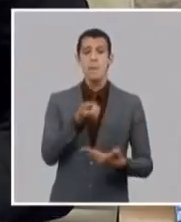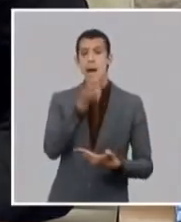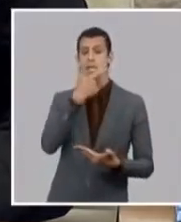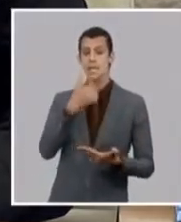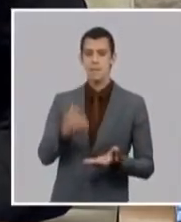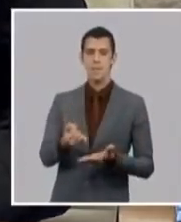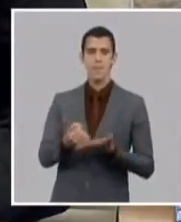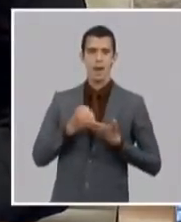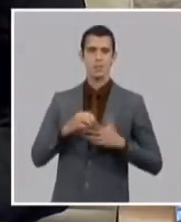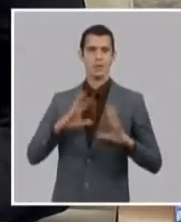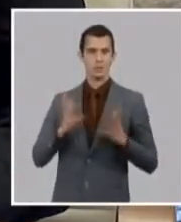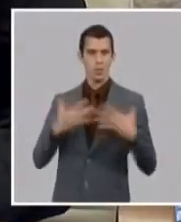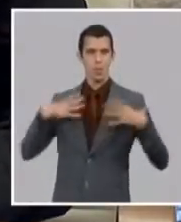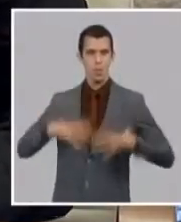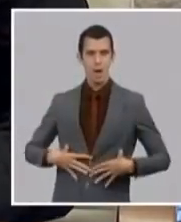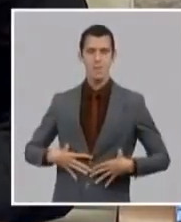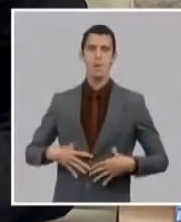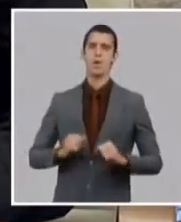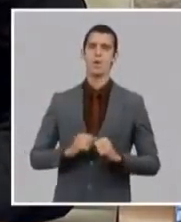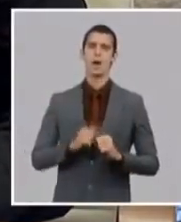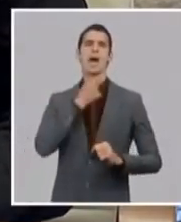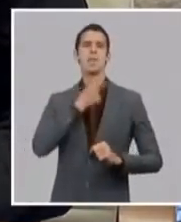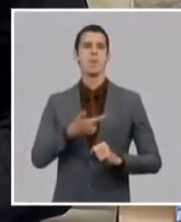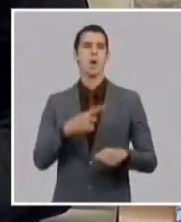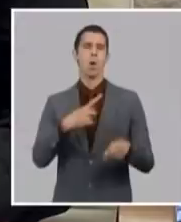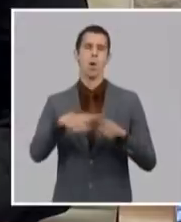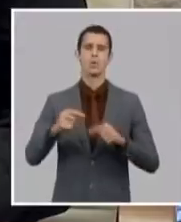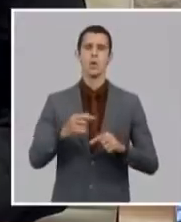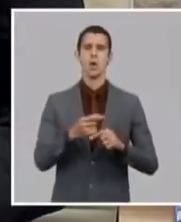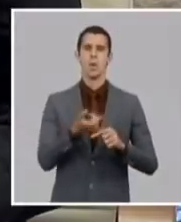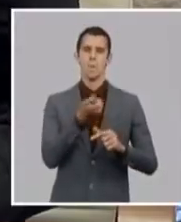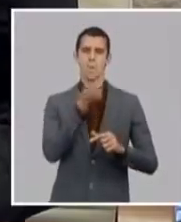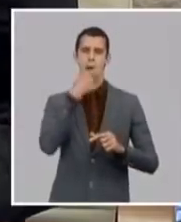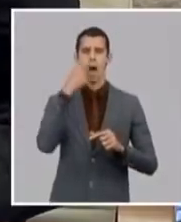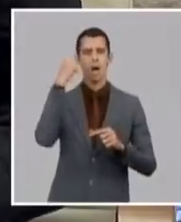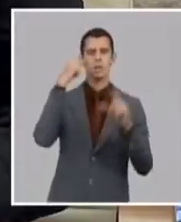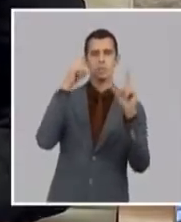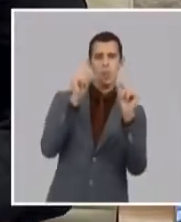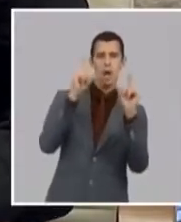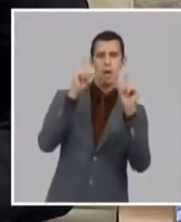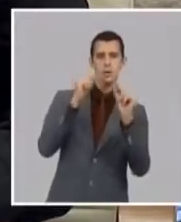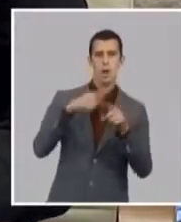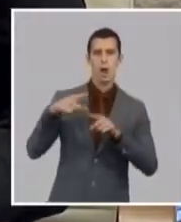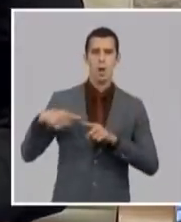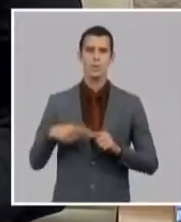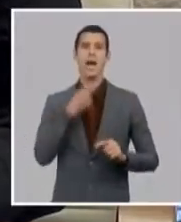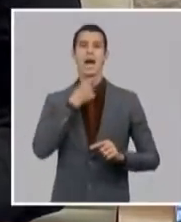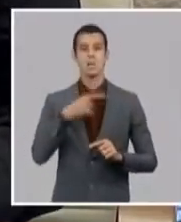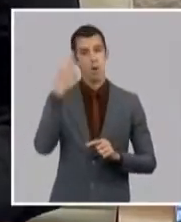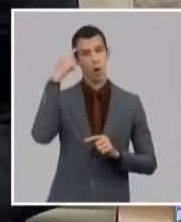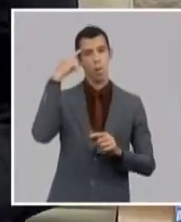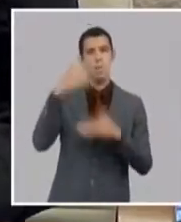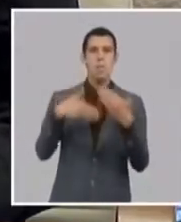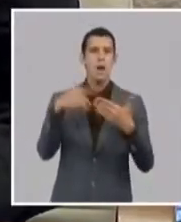antibióticos los analgésicos los ansiolíticos